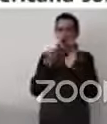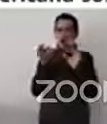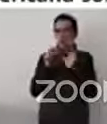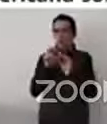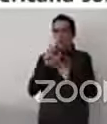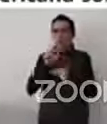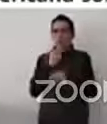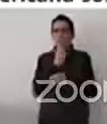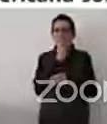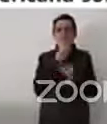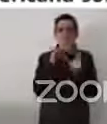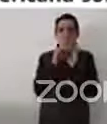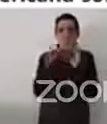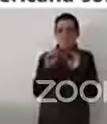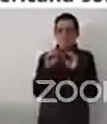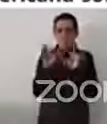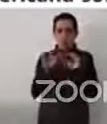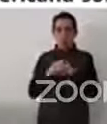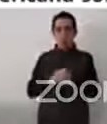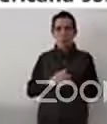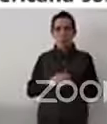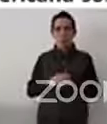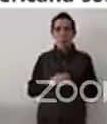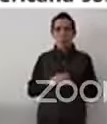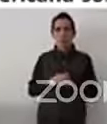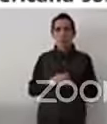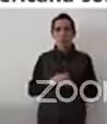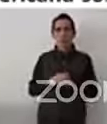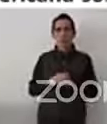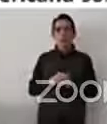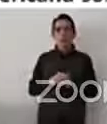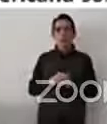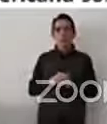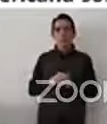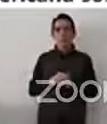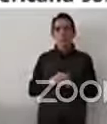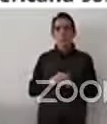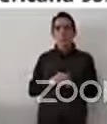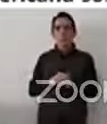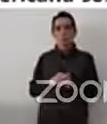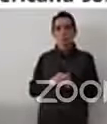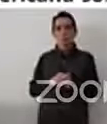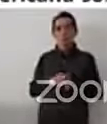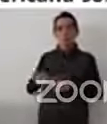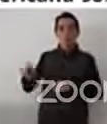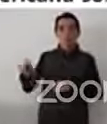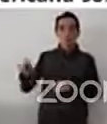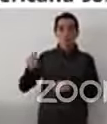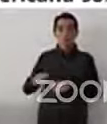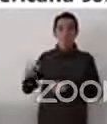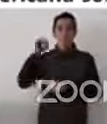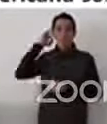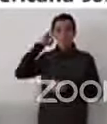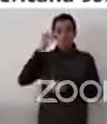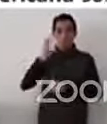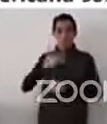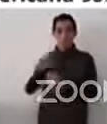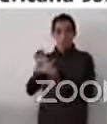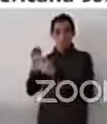El Conclave Indígena, que es como se organizan, se aproximó a la